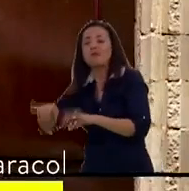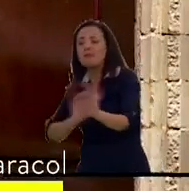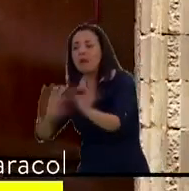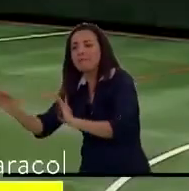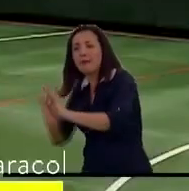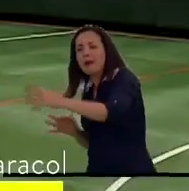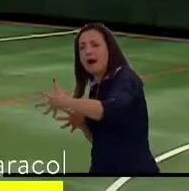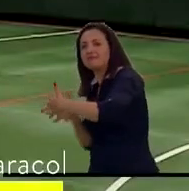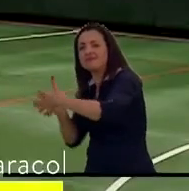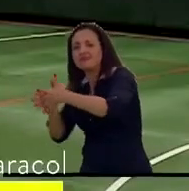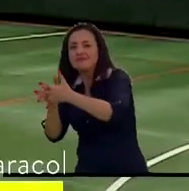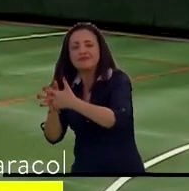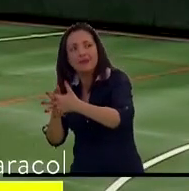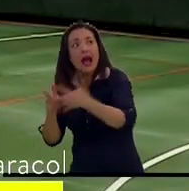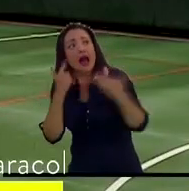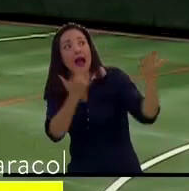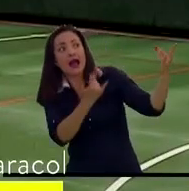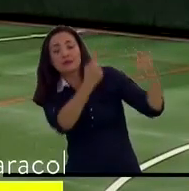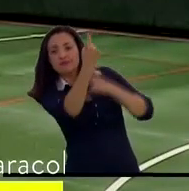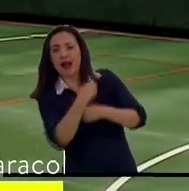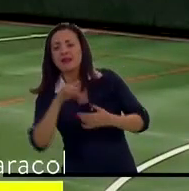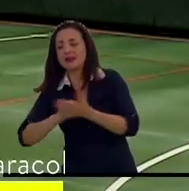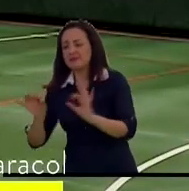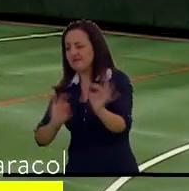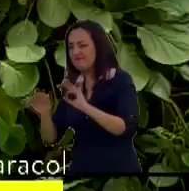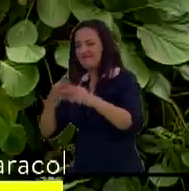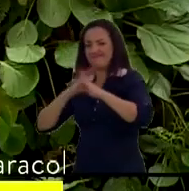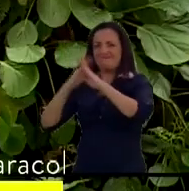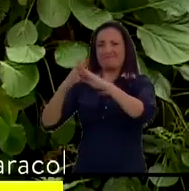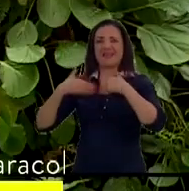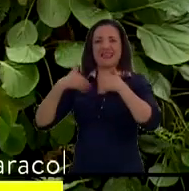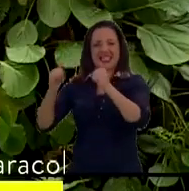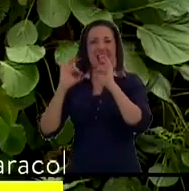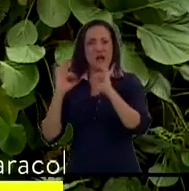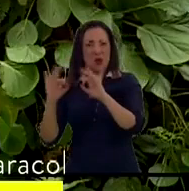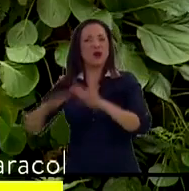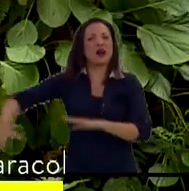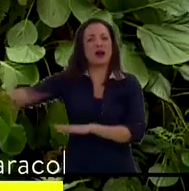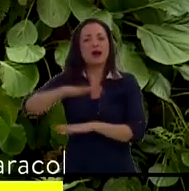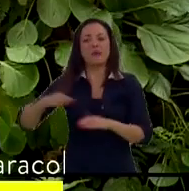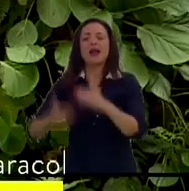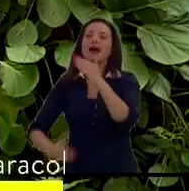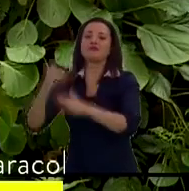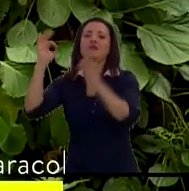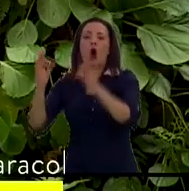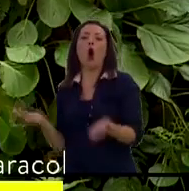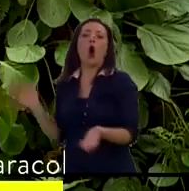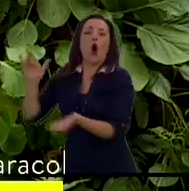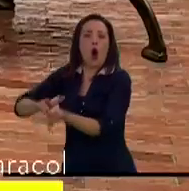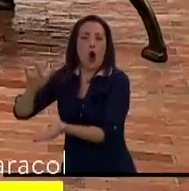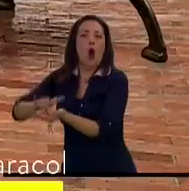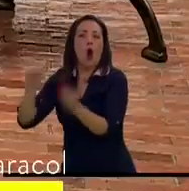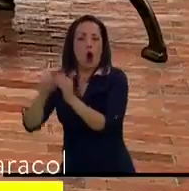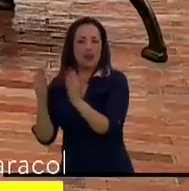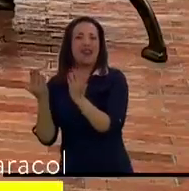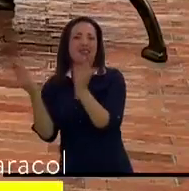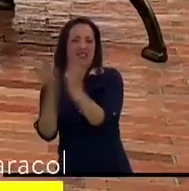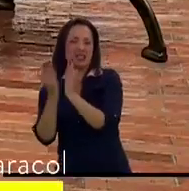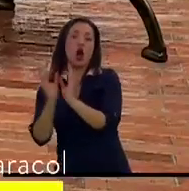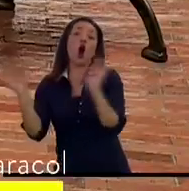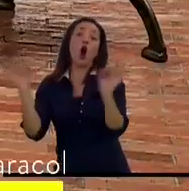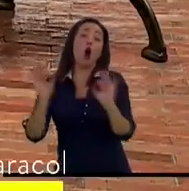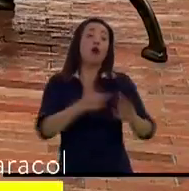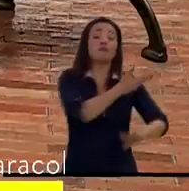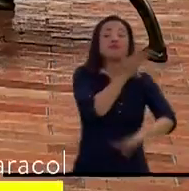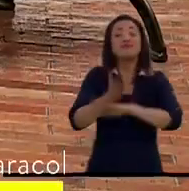las adecuaciones de los protocolos necesarios de bioseguridad para iniciar nuevamente con la educación presencial o con el modelo propuesto por